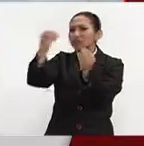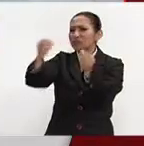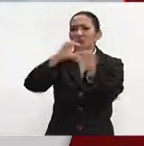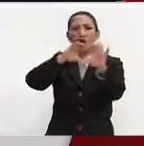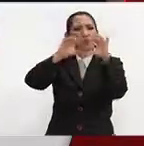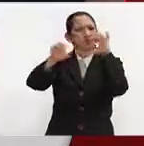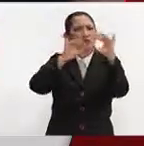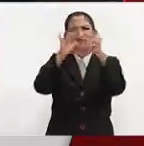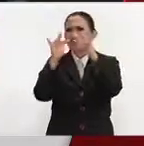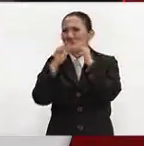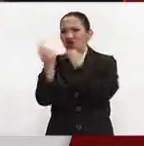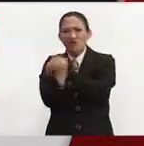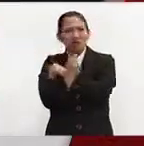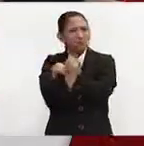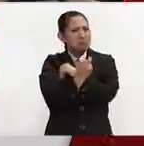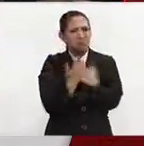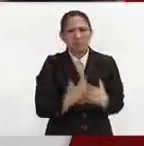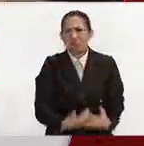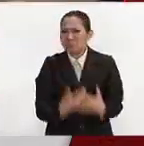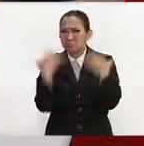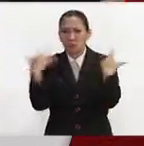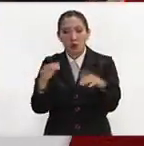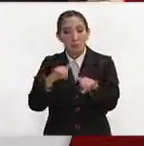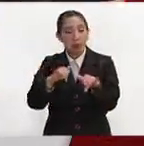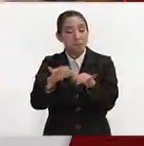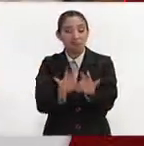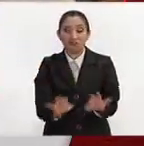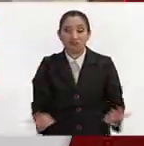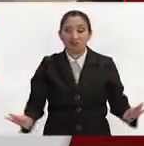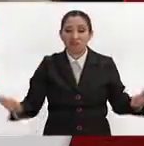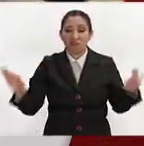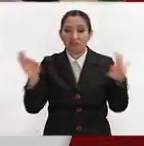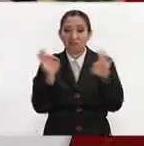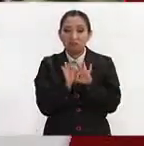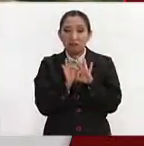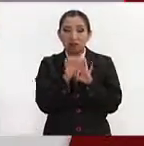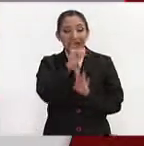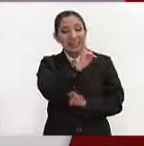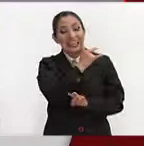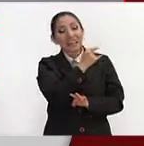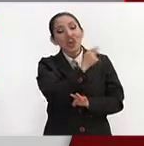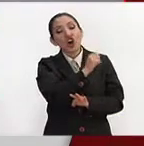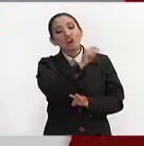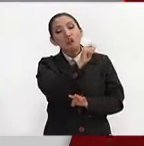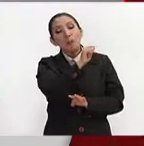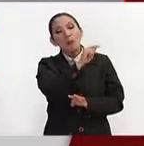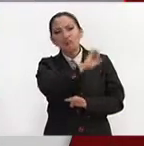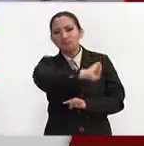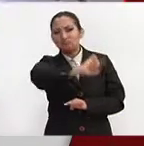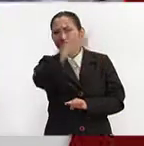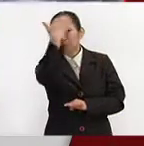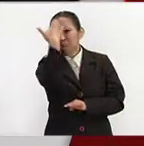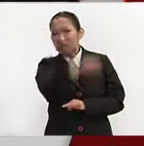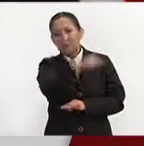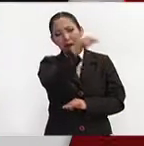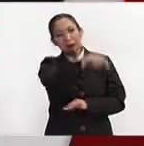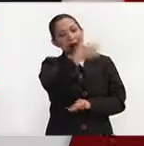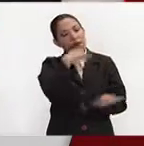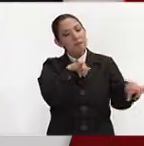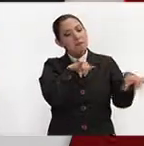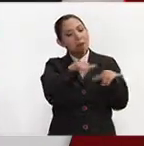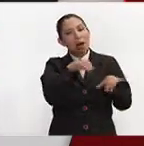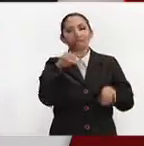comunicaciones como tenemos ahora, los mapas son una herramienta fundamental. Y el ingeniero topógrafo es el especialista para